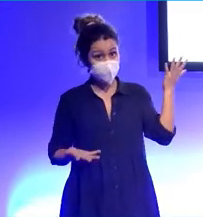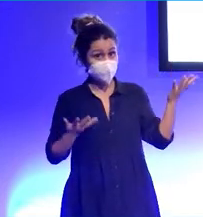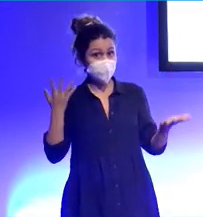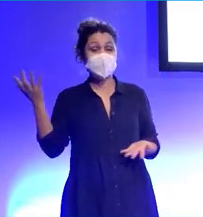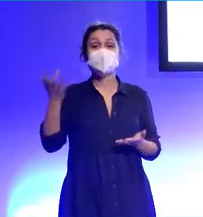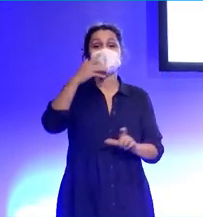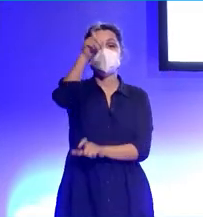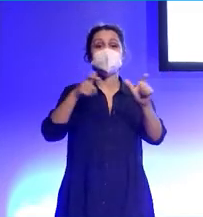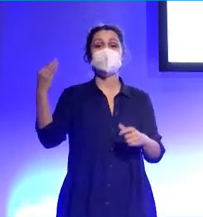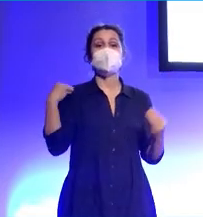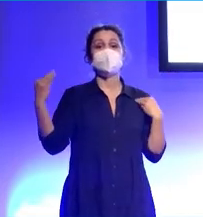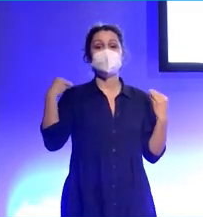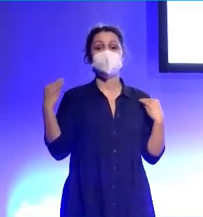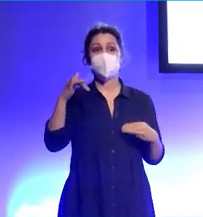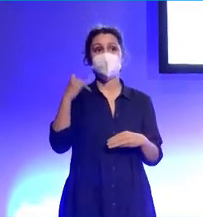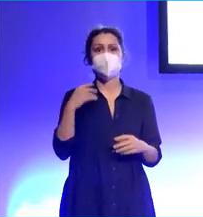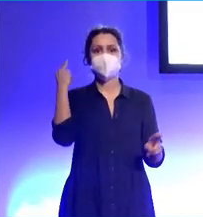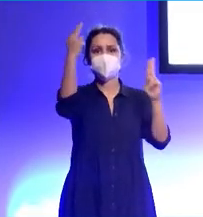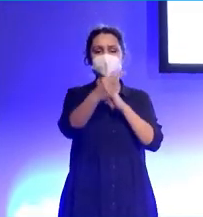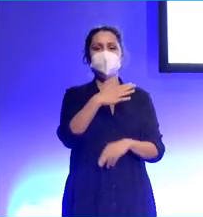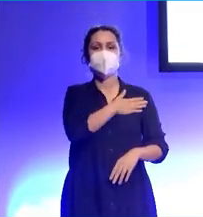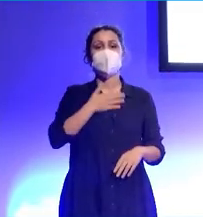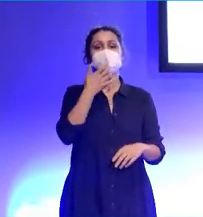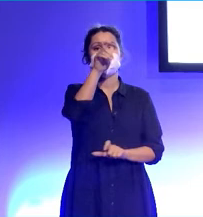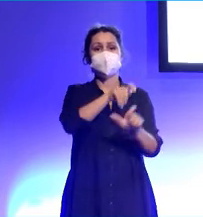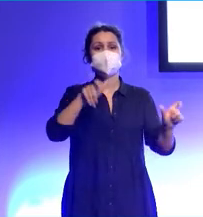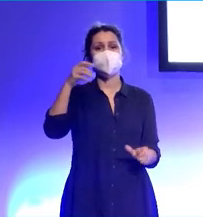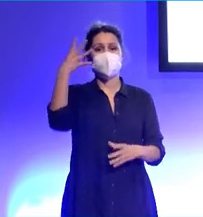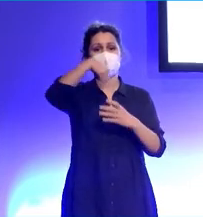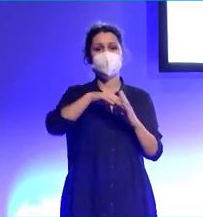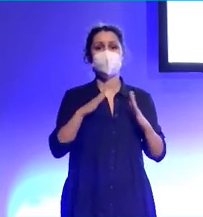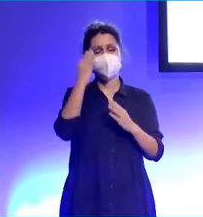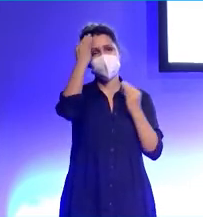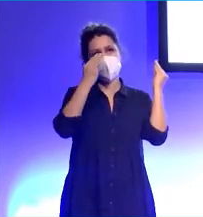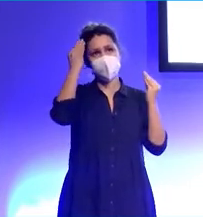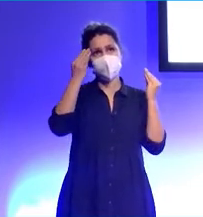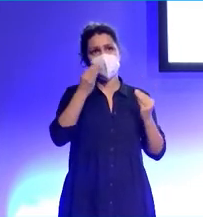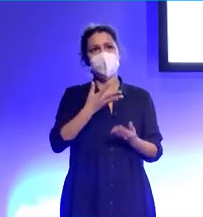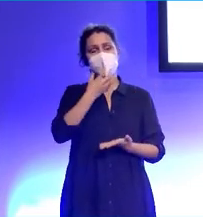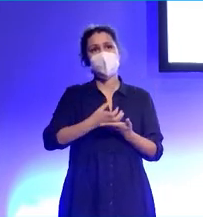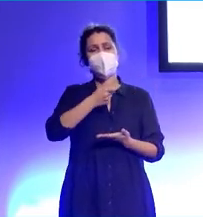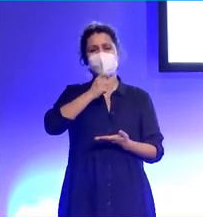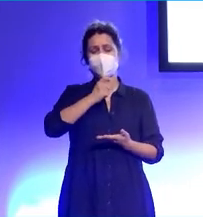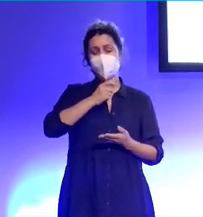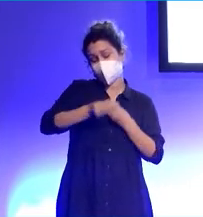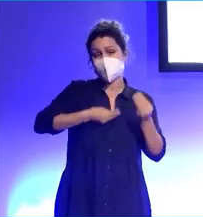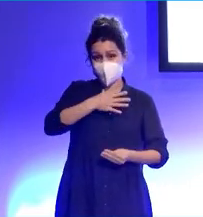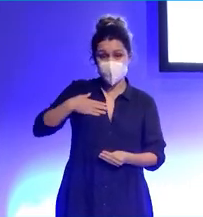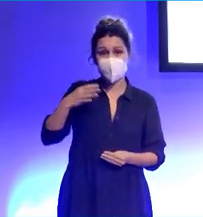Si alguien tiene alguna pregunta, la voy a contestar encantado. Si alguien lo quiere meditar en casa, se quiere montar un podcast, quiere hacer cualquier cosa editorial